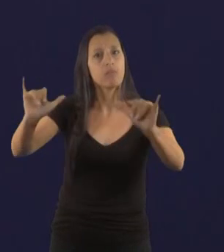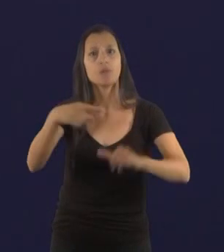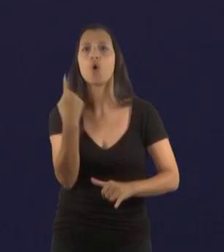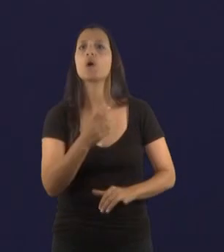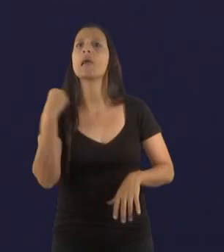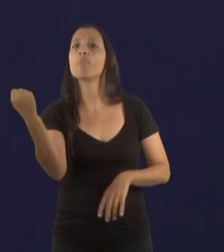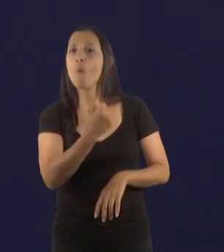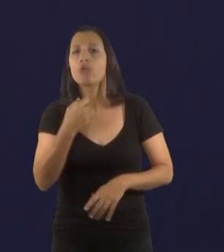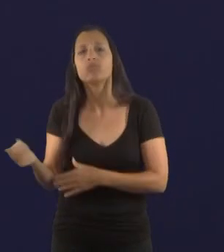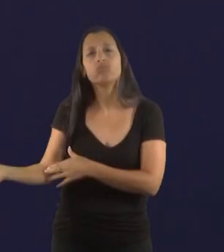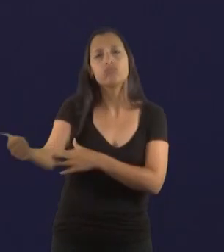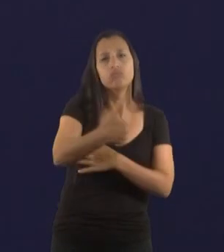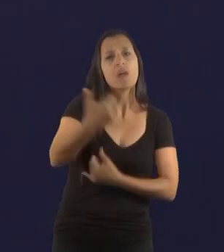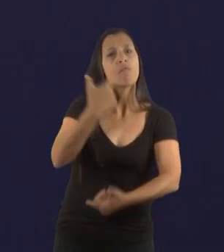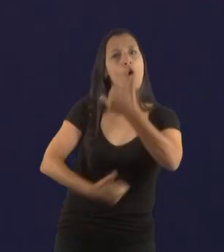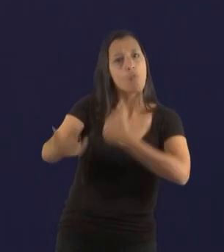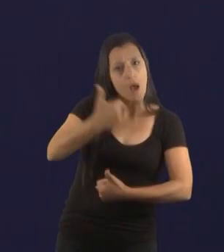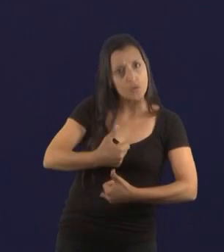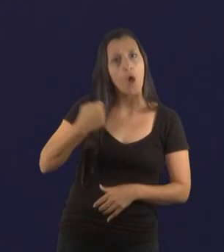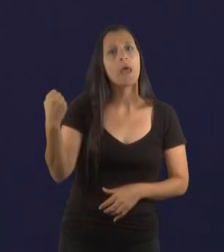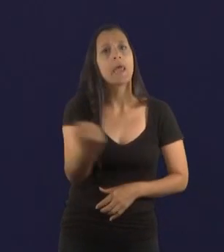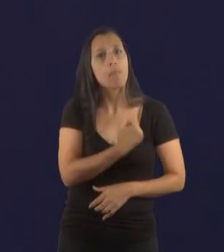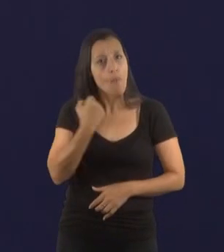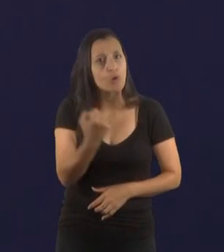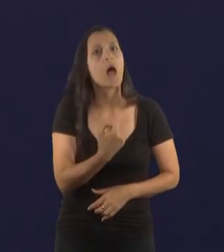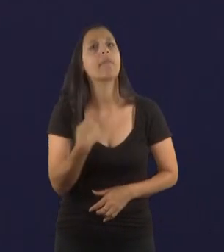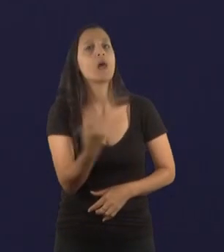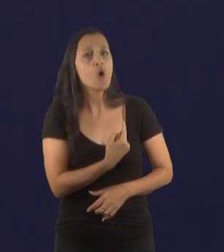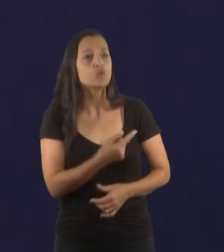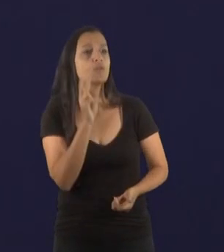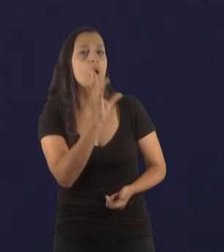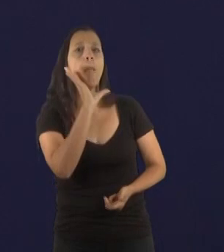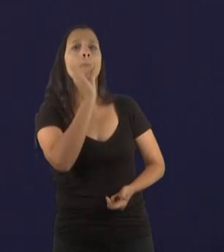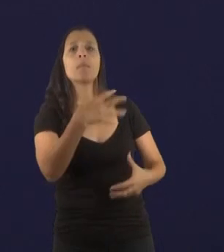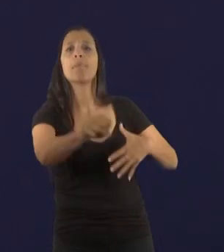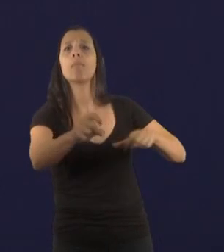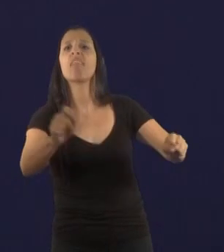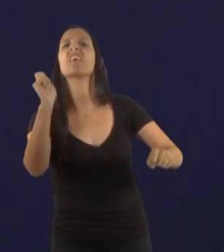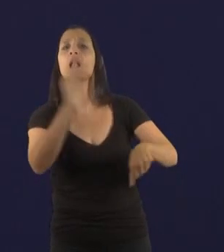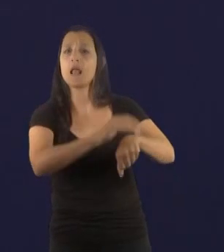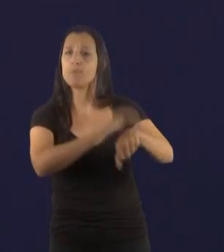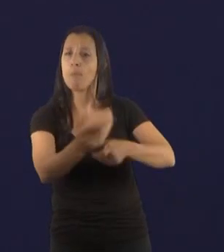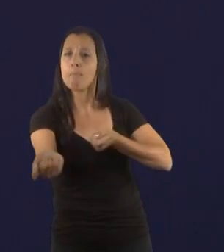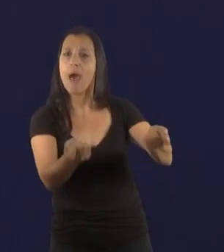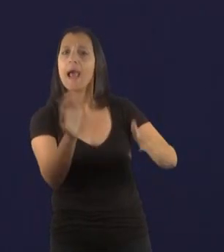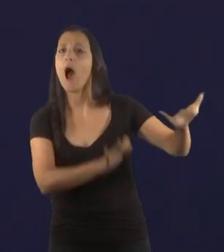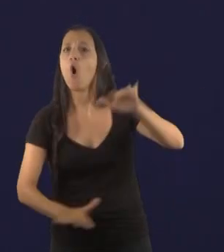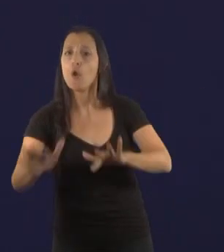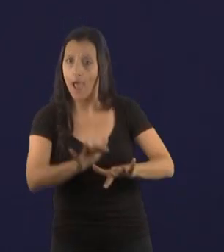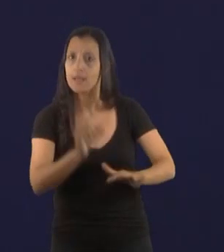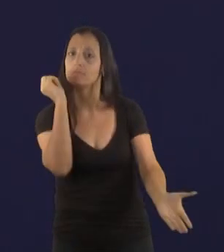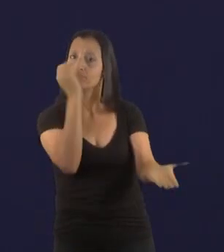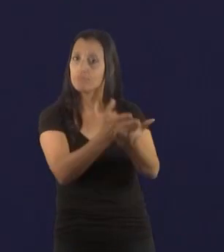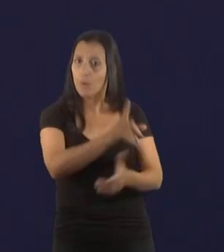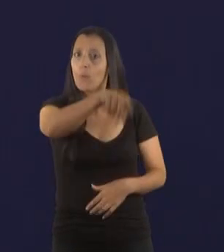empezar a asignar, por supuesto, responsabilidades en términos penales, lo